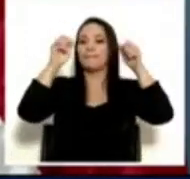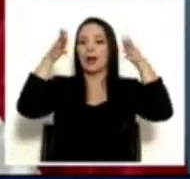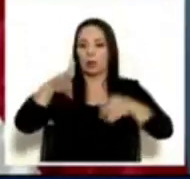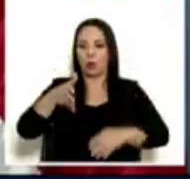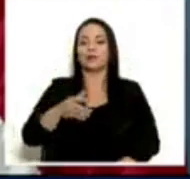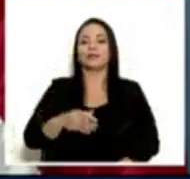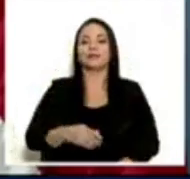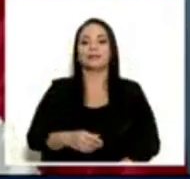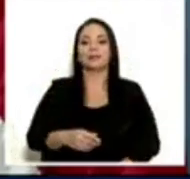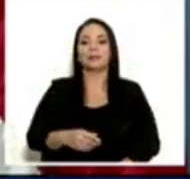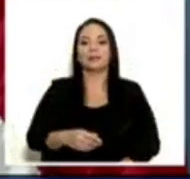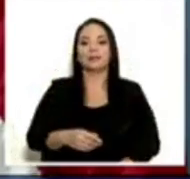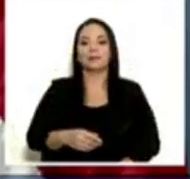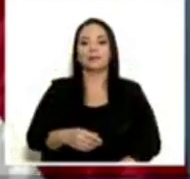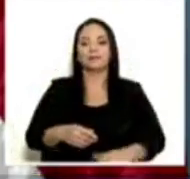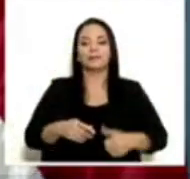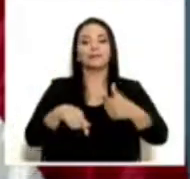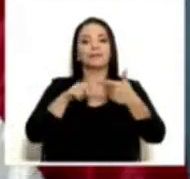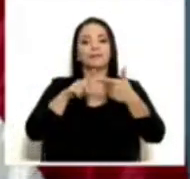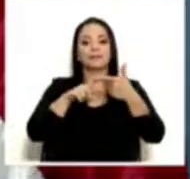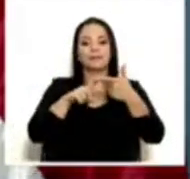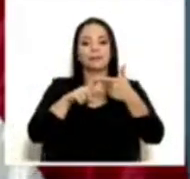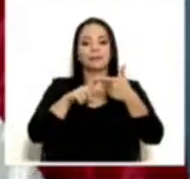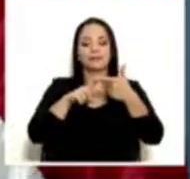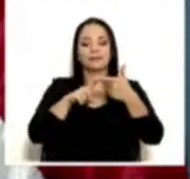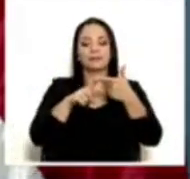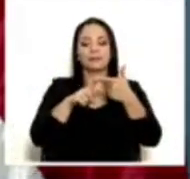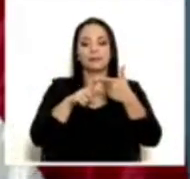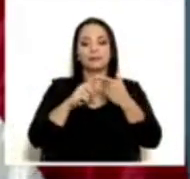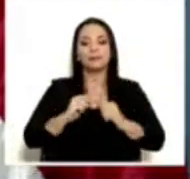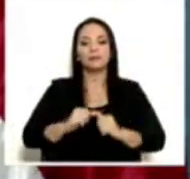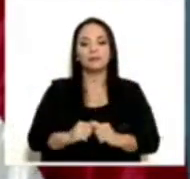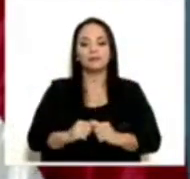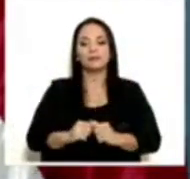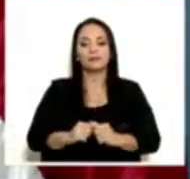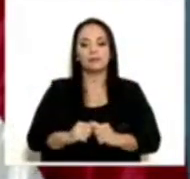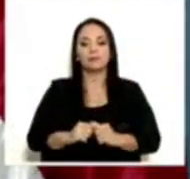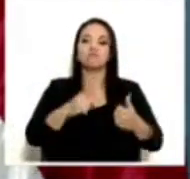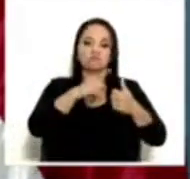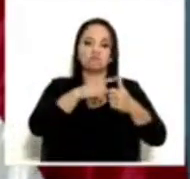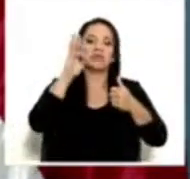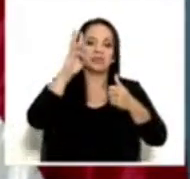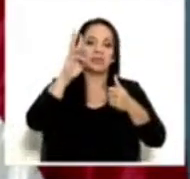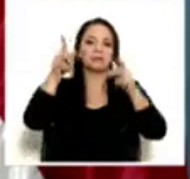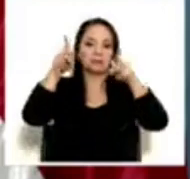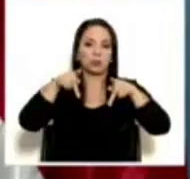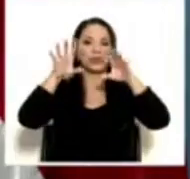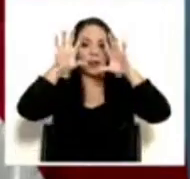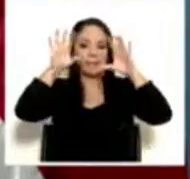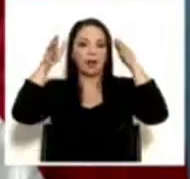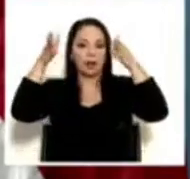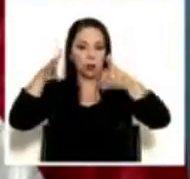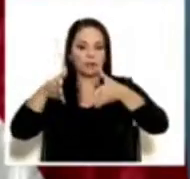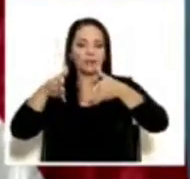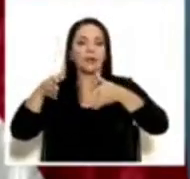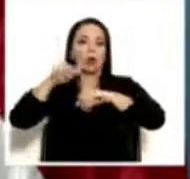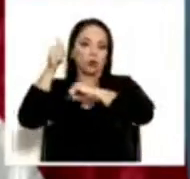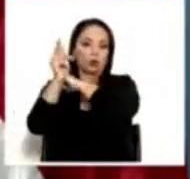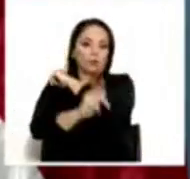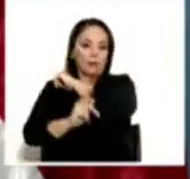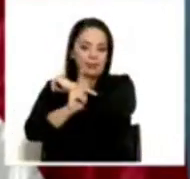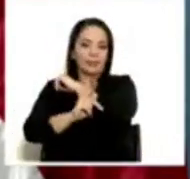en el extranjero,